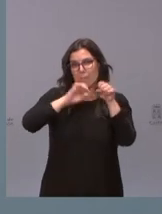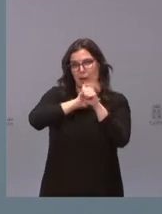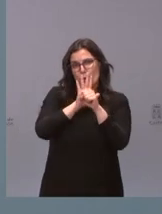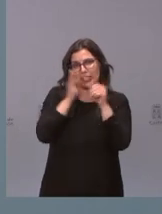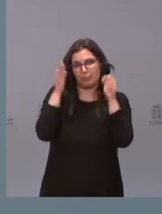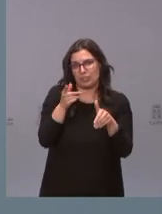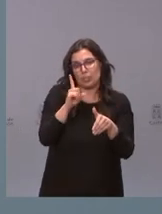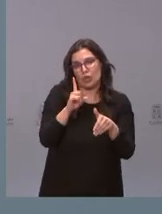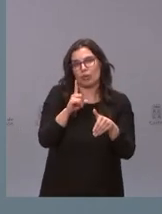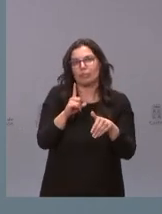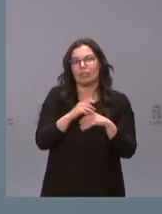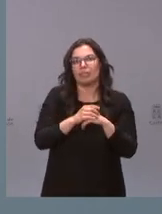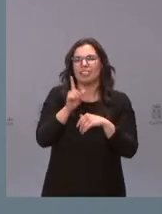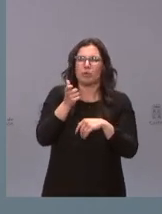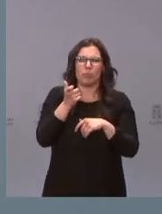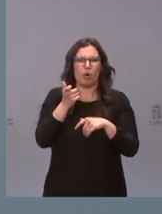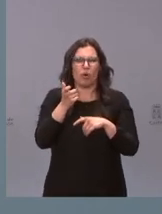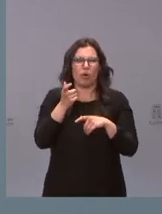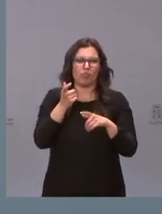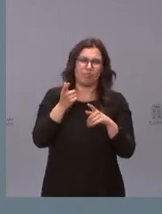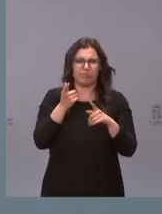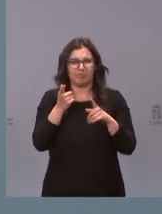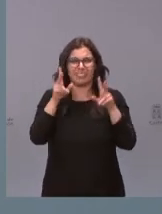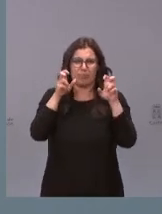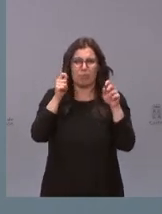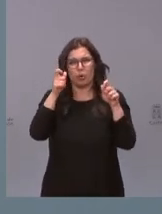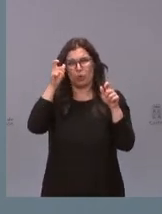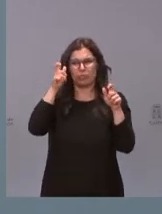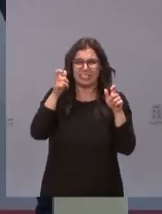no sé también estamos un poquito saturados de COVID si me lo permite